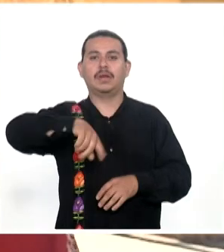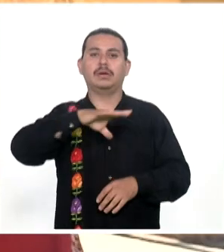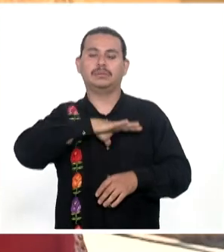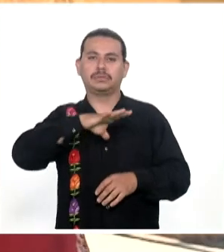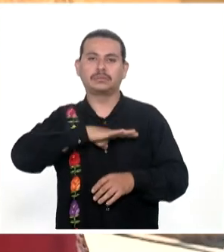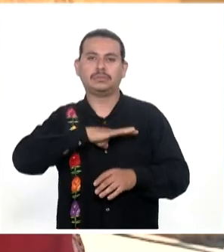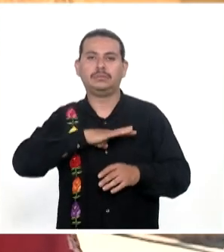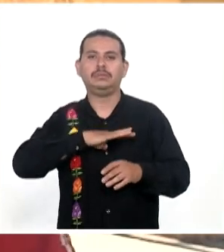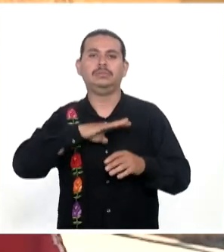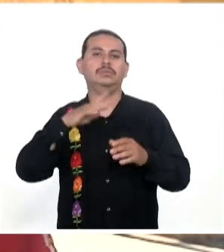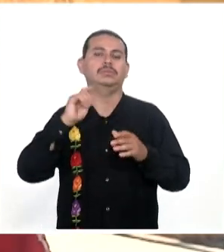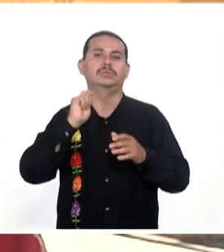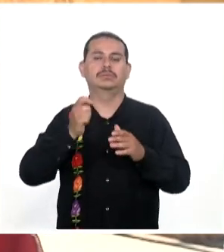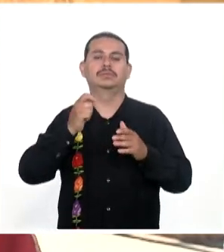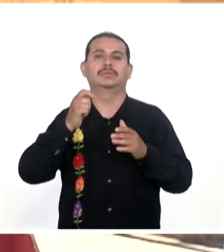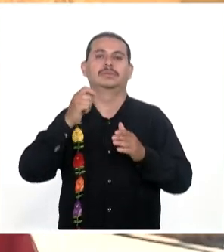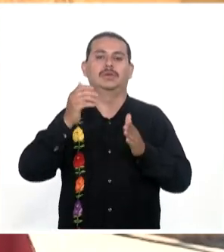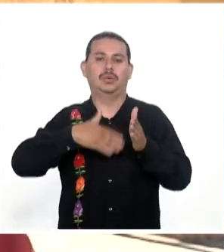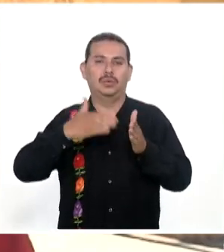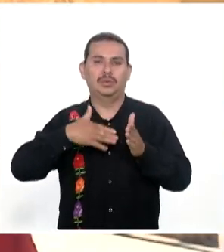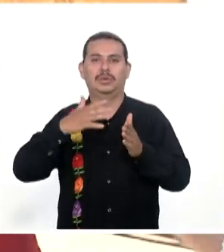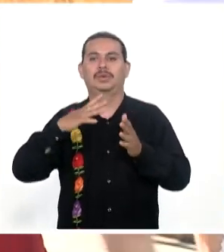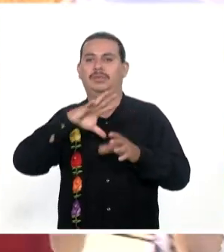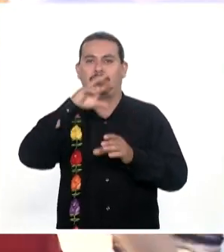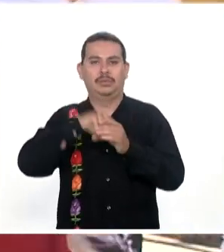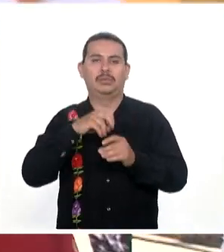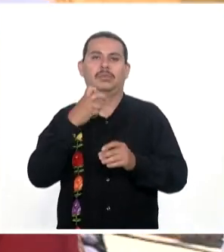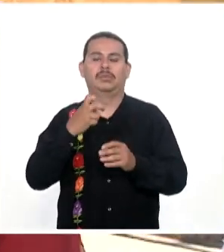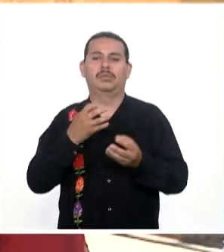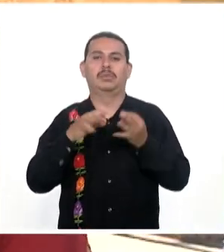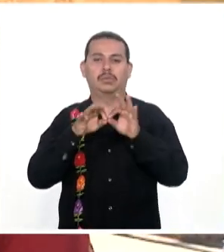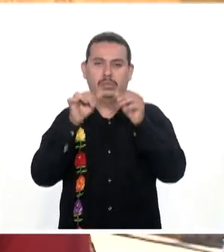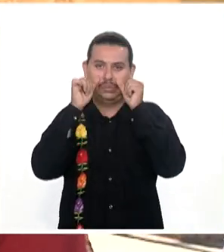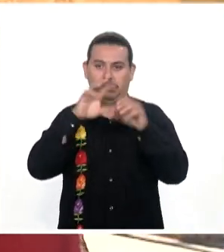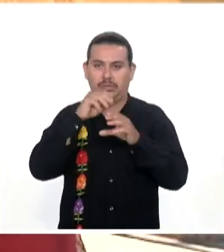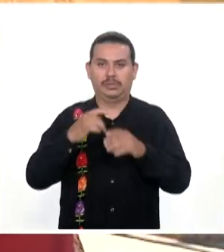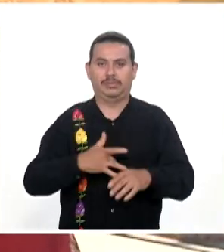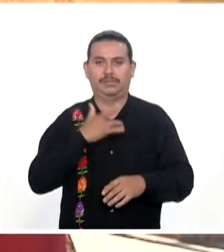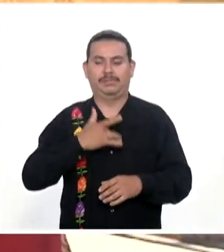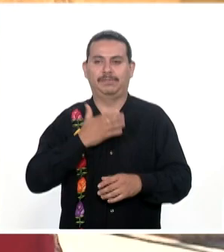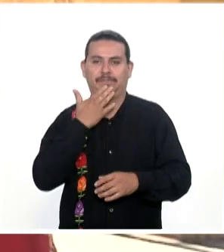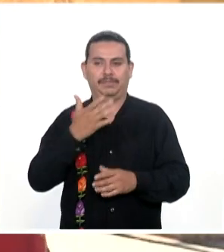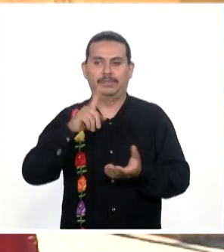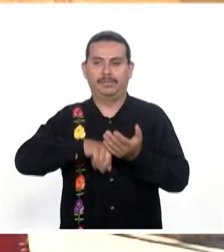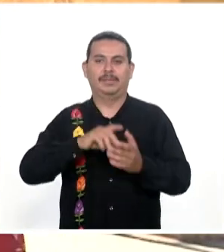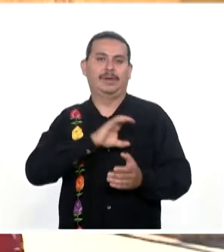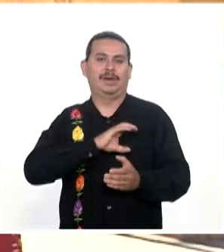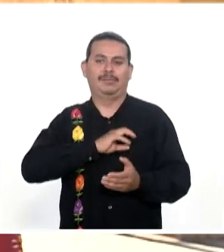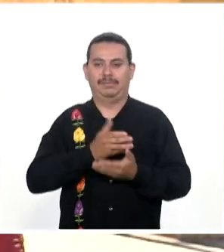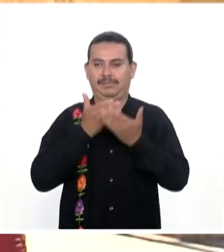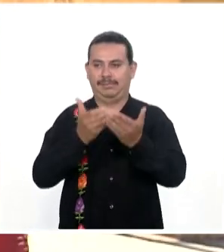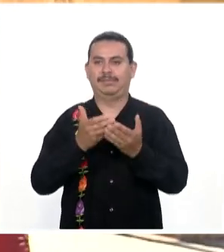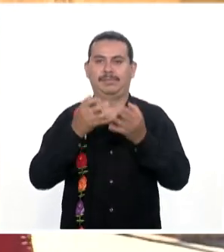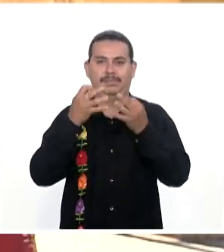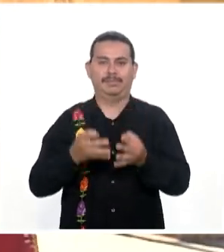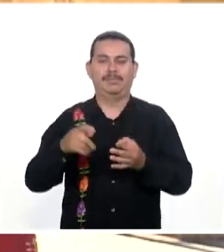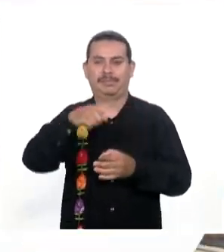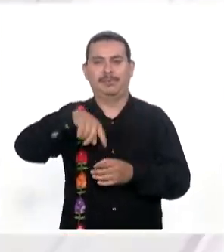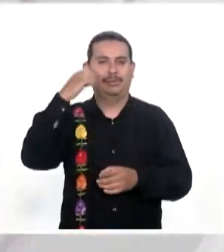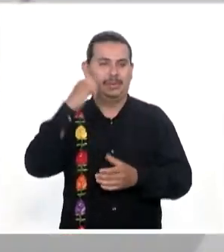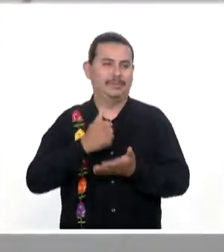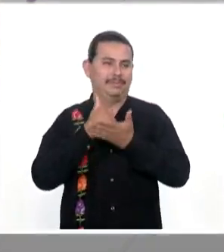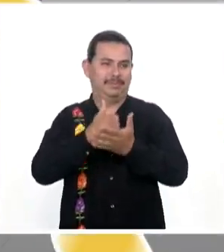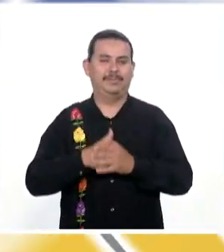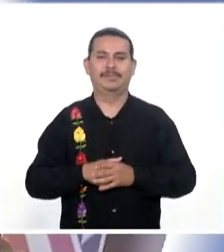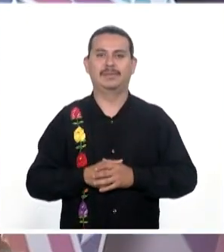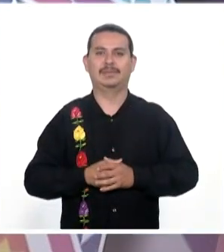igual gastronomía y así poderlos atender, recibir con todo el cariño que los espera Oaxaca.